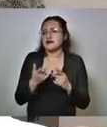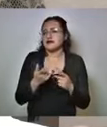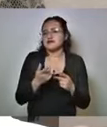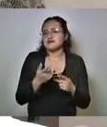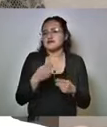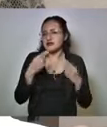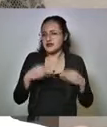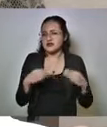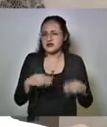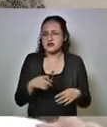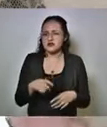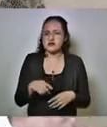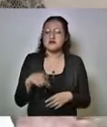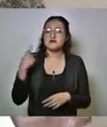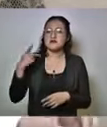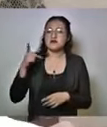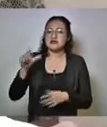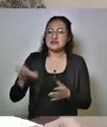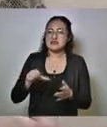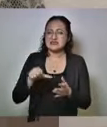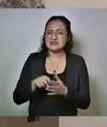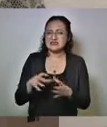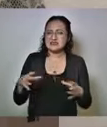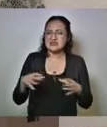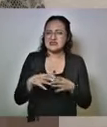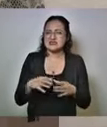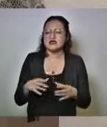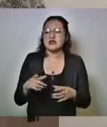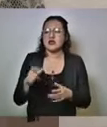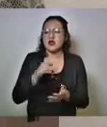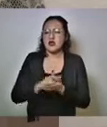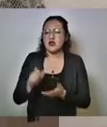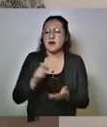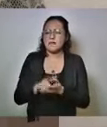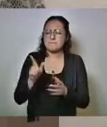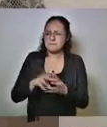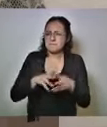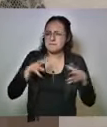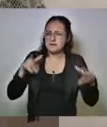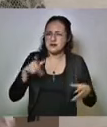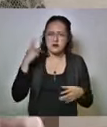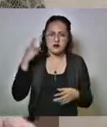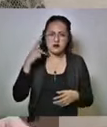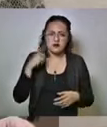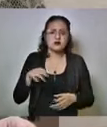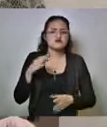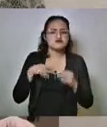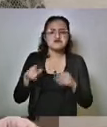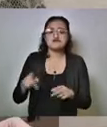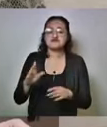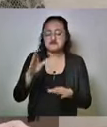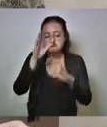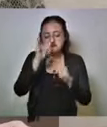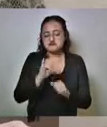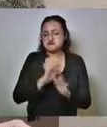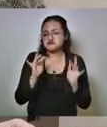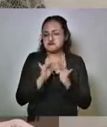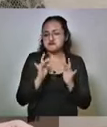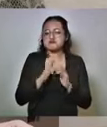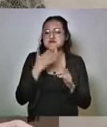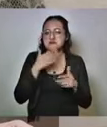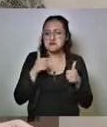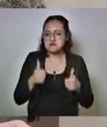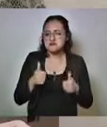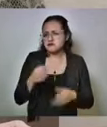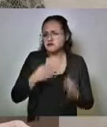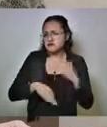propia central de abastos como el principal centro de abasto del Estado, ya en toda esta sintonía, y el